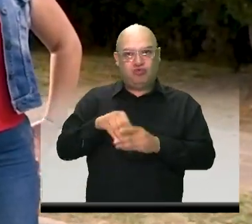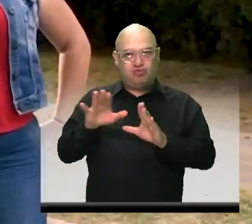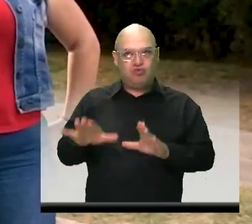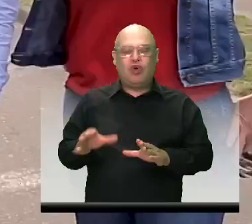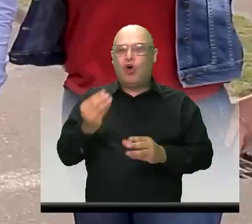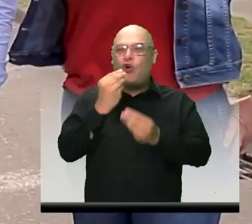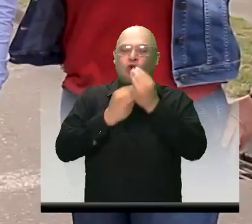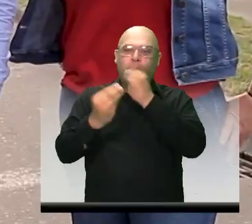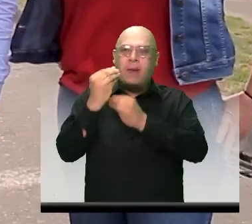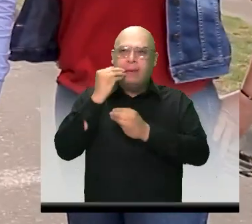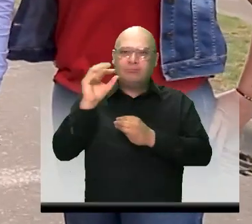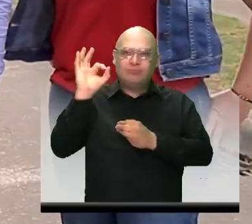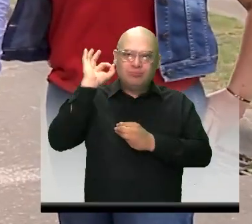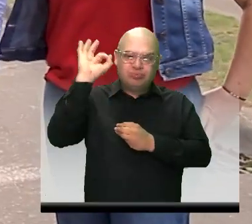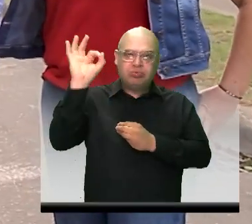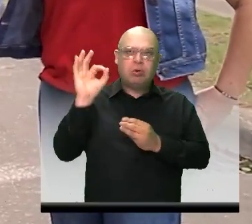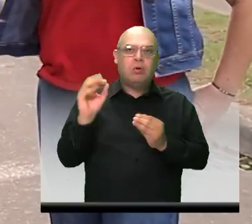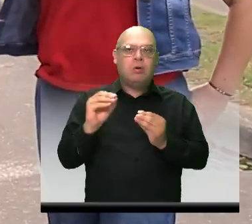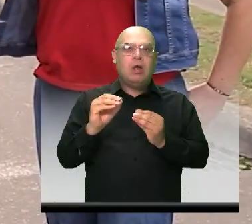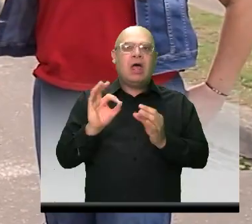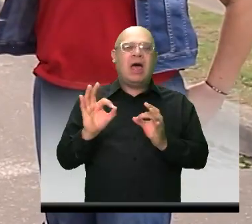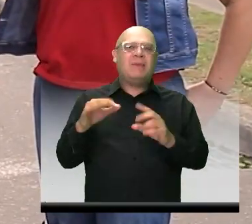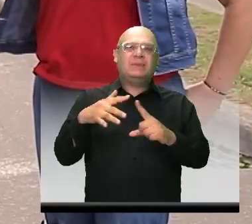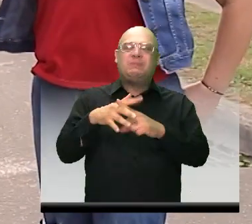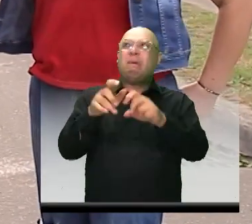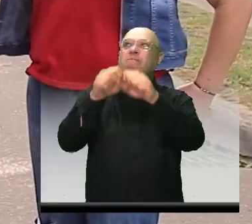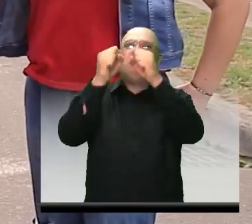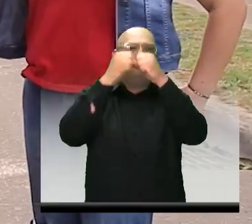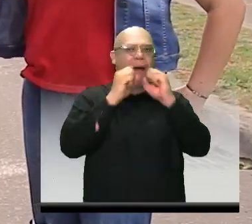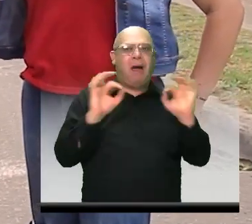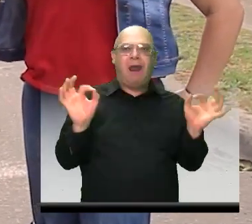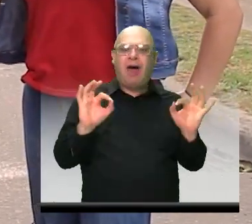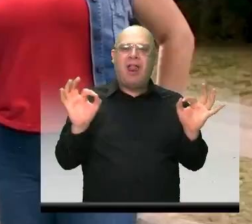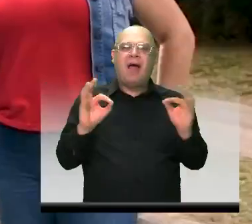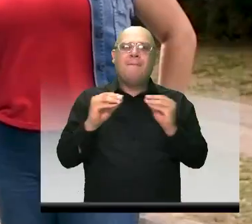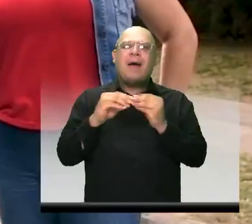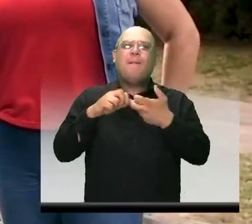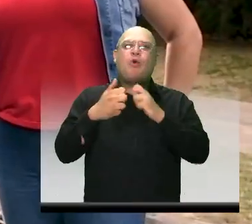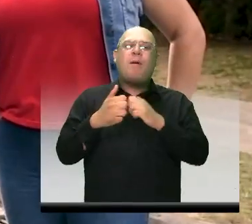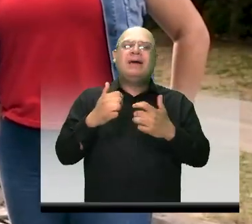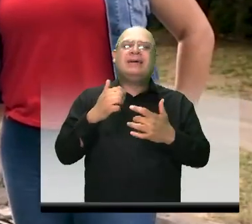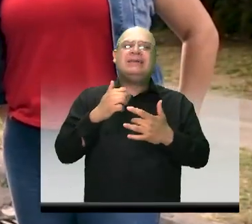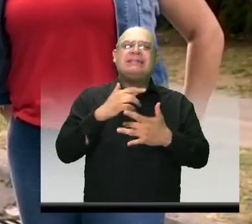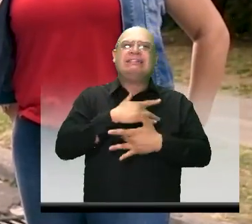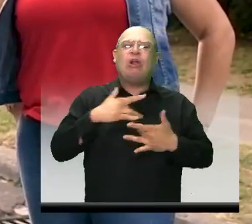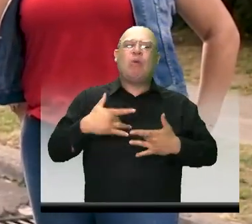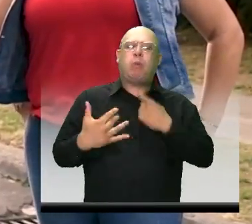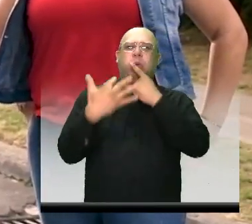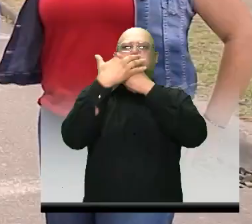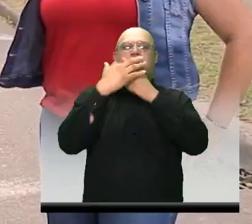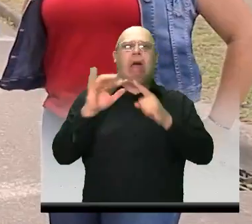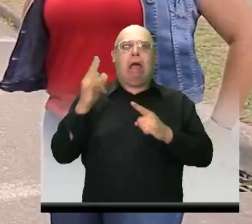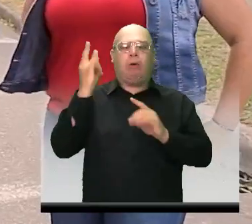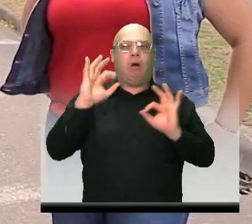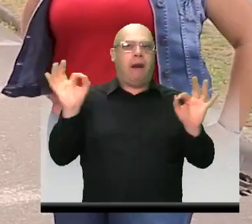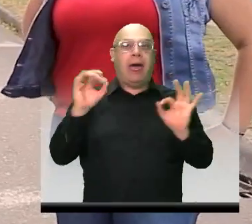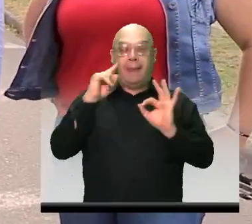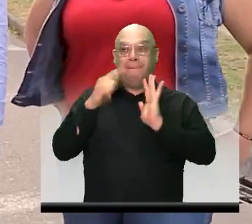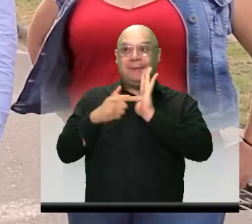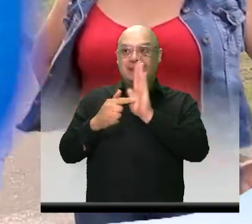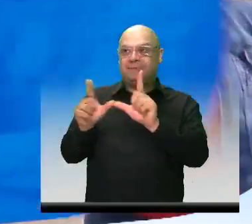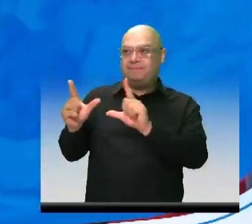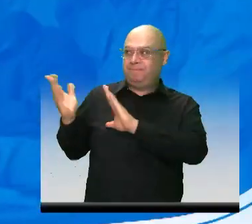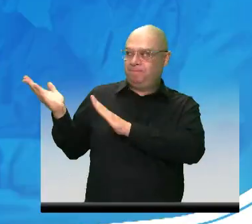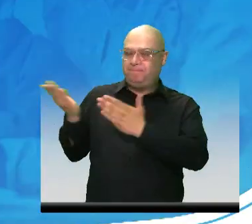primera calidad, sin contaminantes y sin que nos generen un problema para la salud pública. Yo quiero que veamos la nota. Vamos a verla.